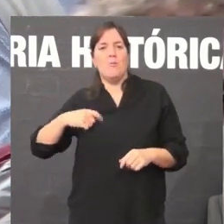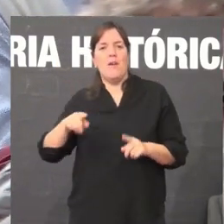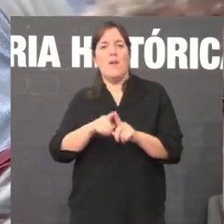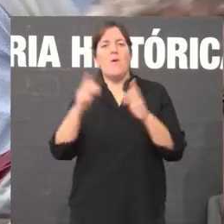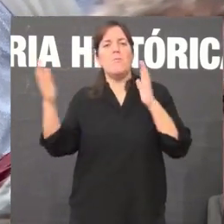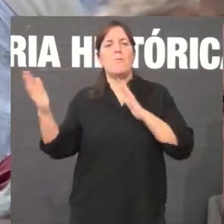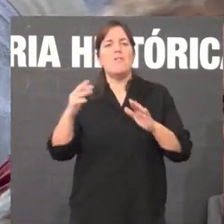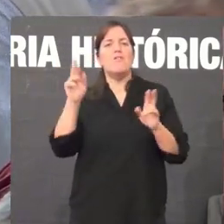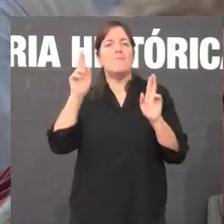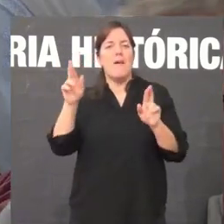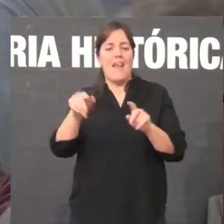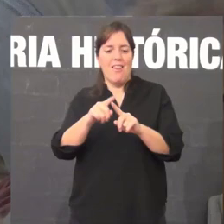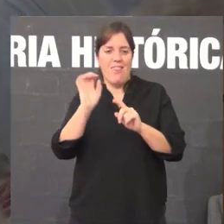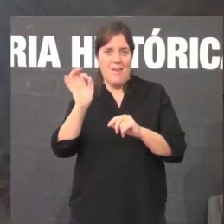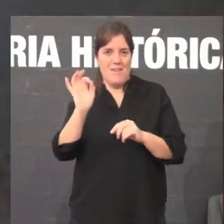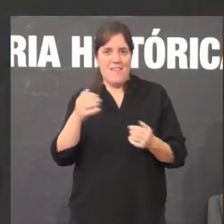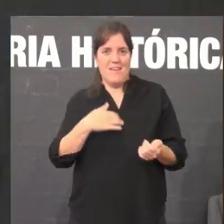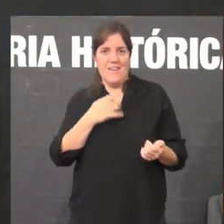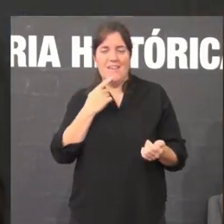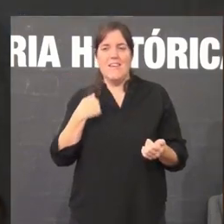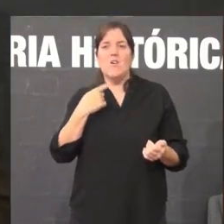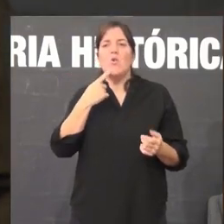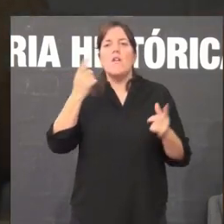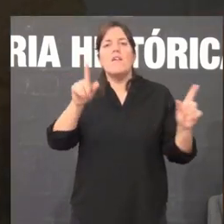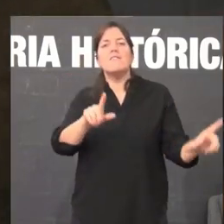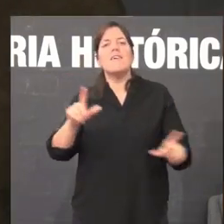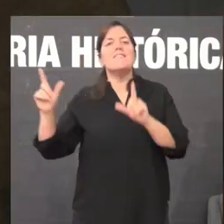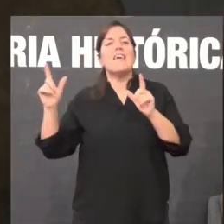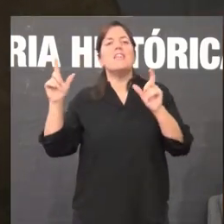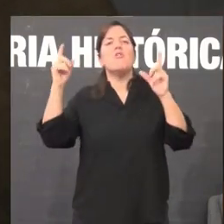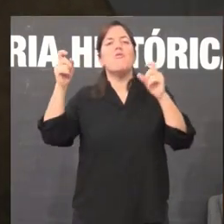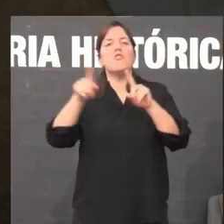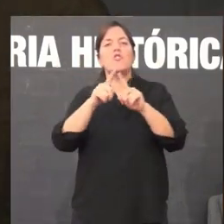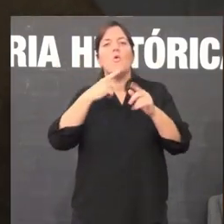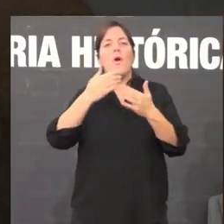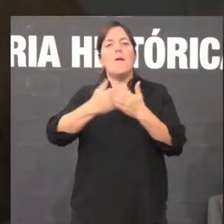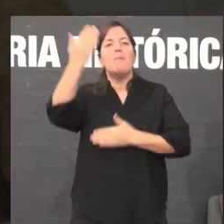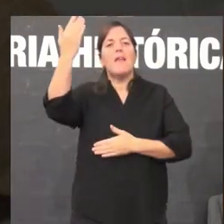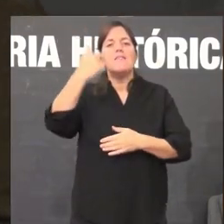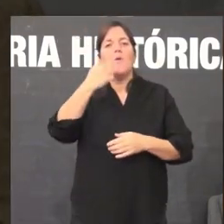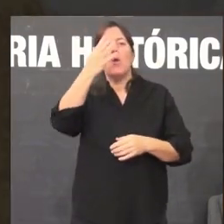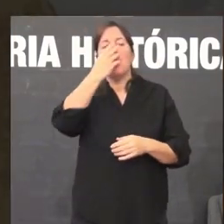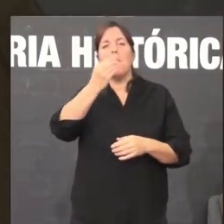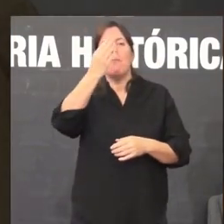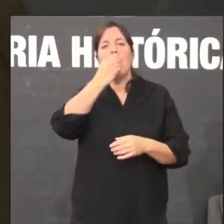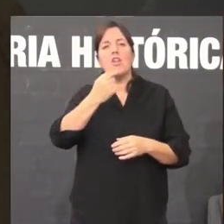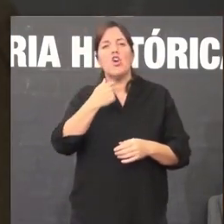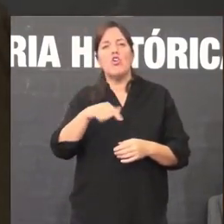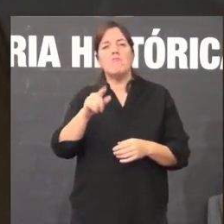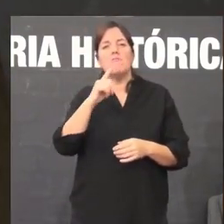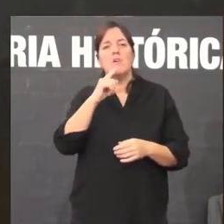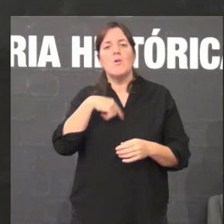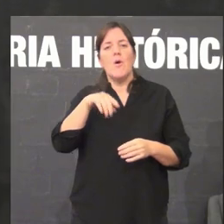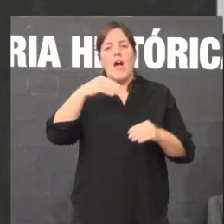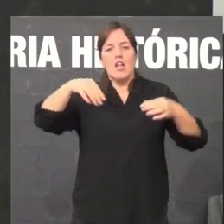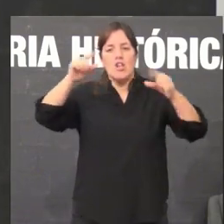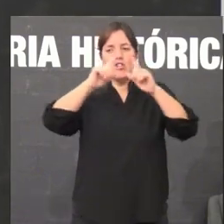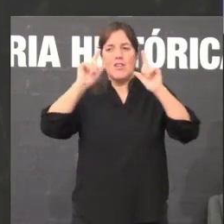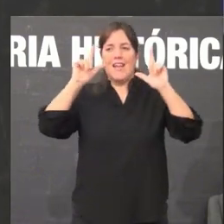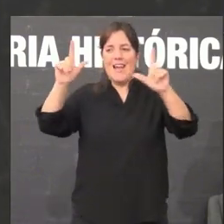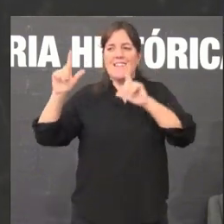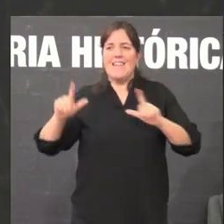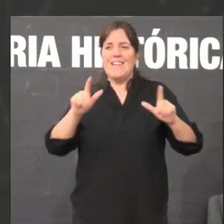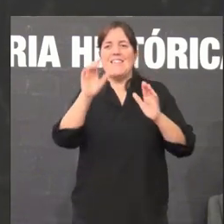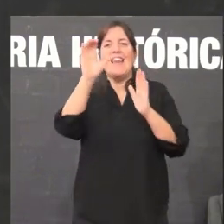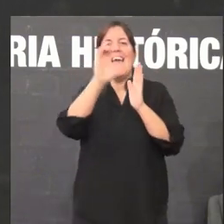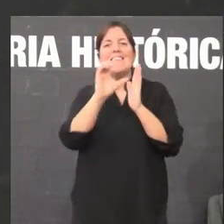na foto seguinte, unha foto simpática, na prensa da época que é un canxiño cos cartazes do Estatuto de Autonomía, mas que